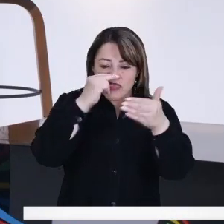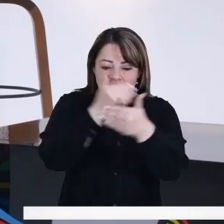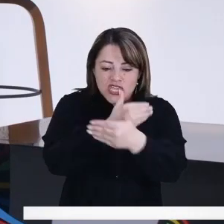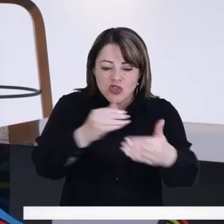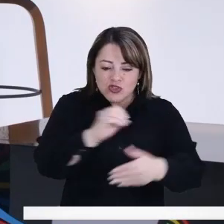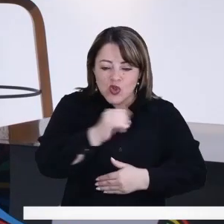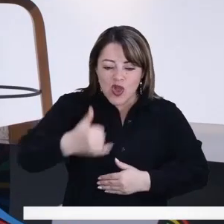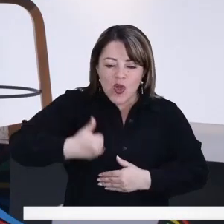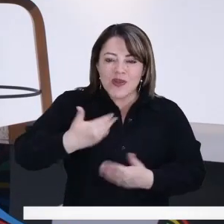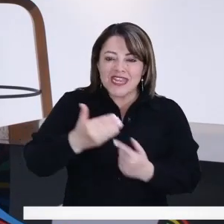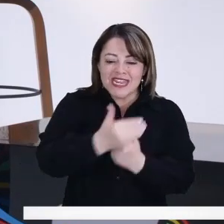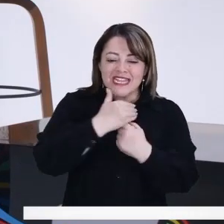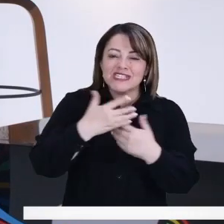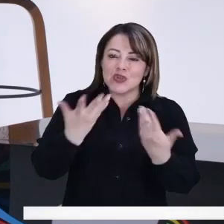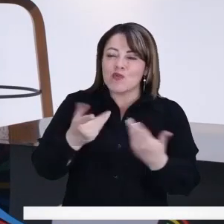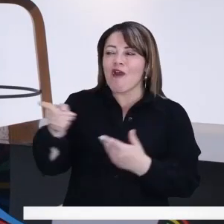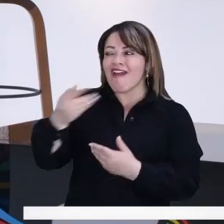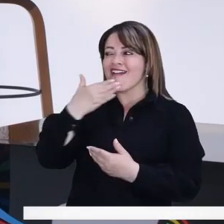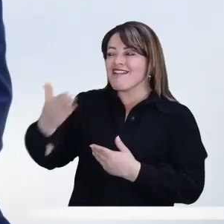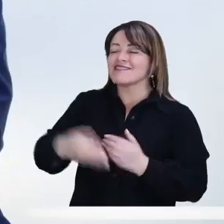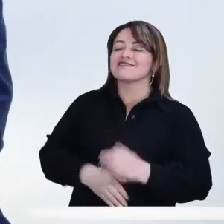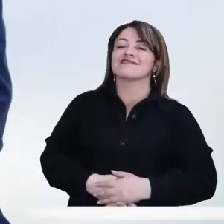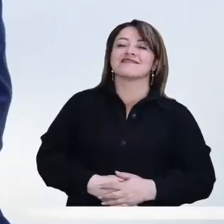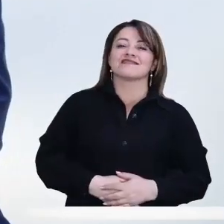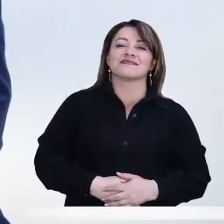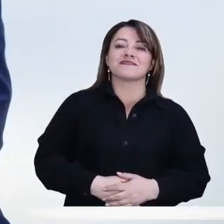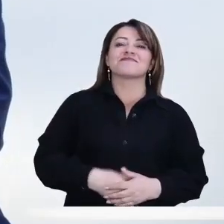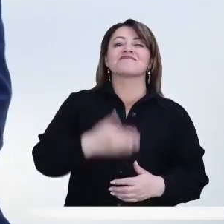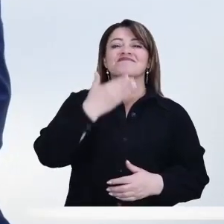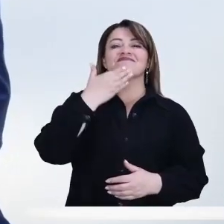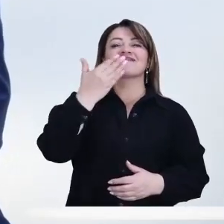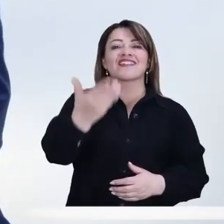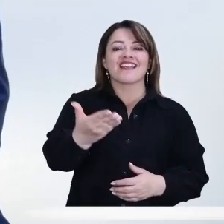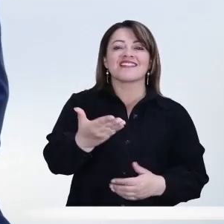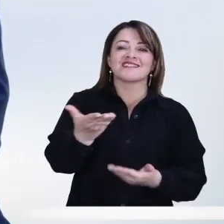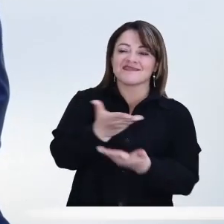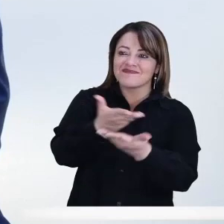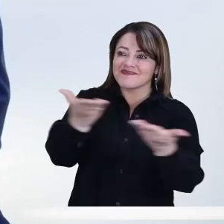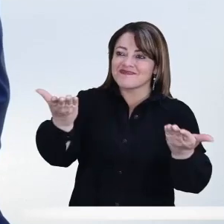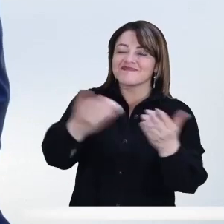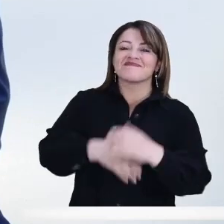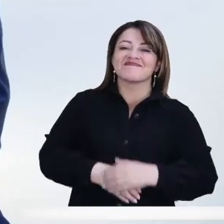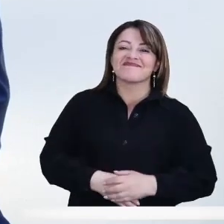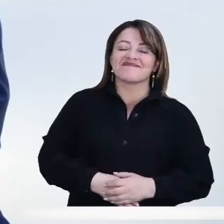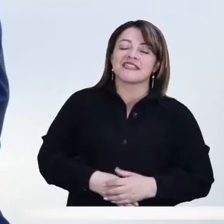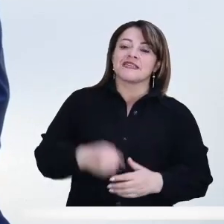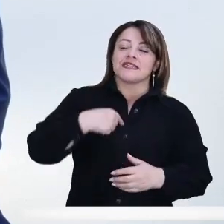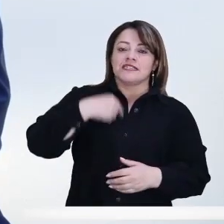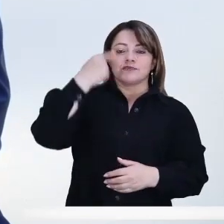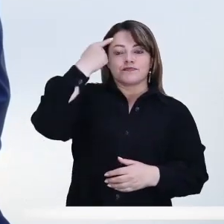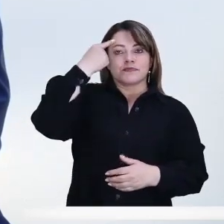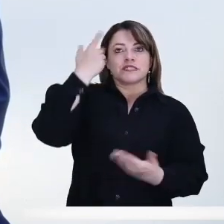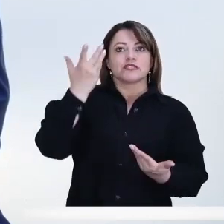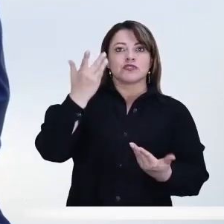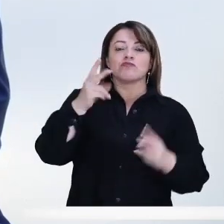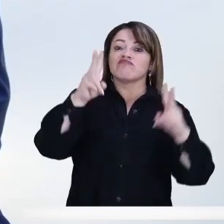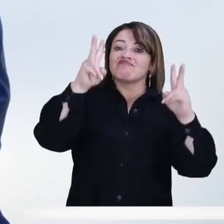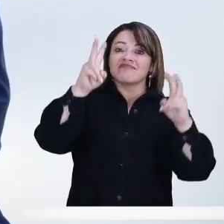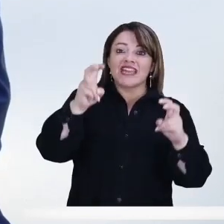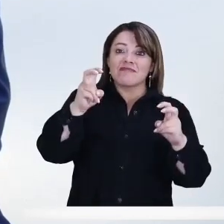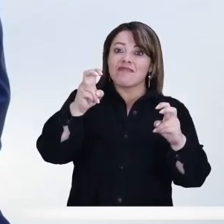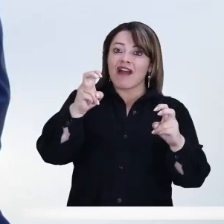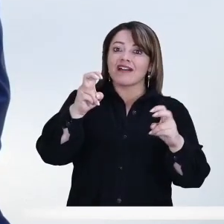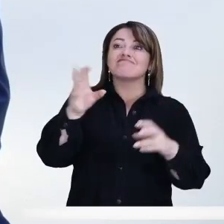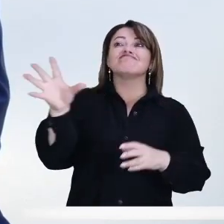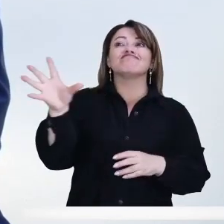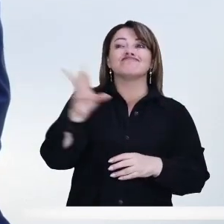trabajar en pro de los y los niños en Bogotá. Bueno, muchas gracias a ustedes, yo creo que este es